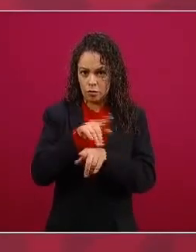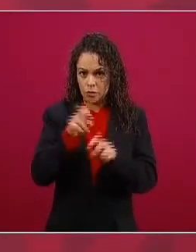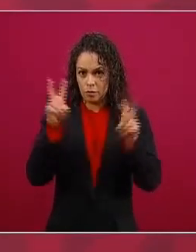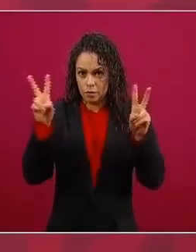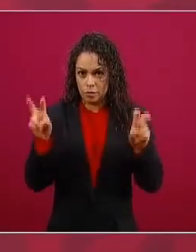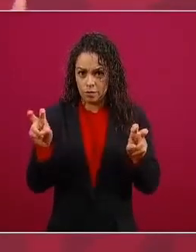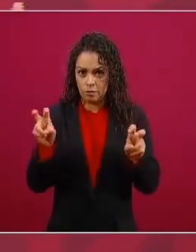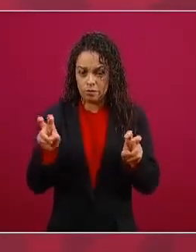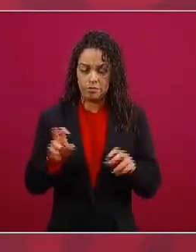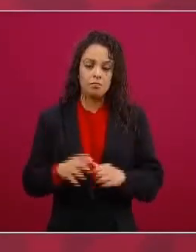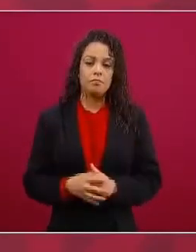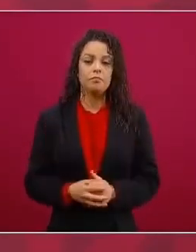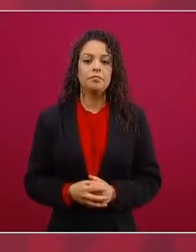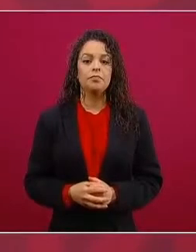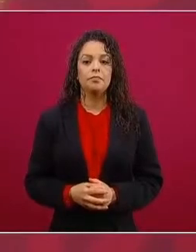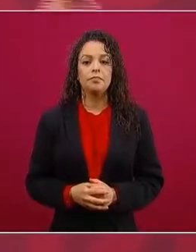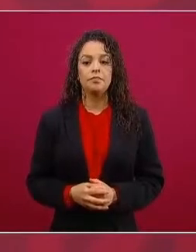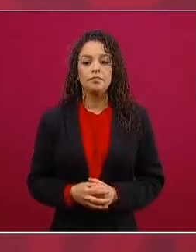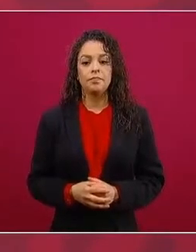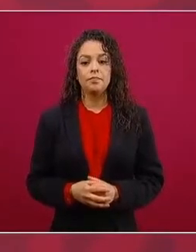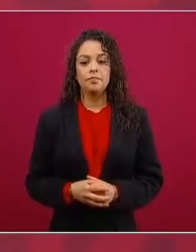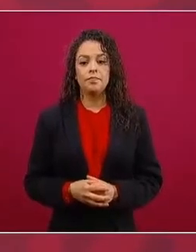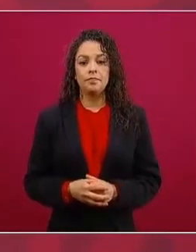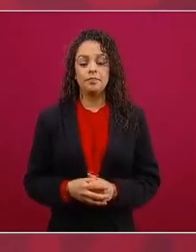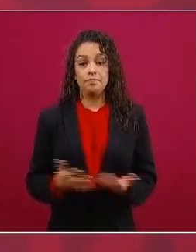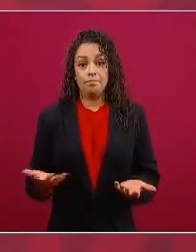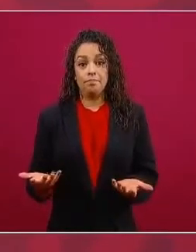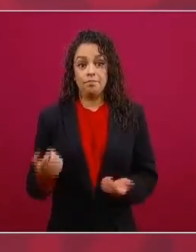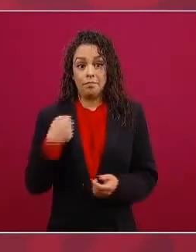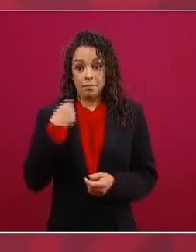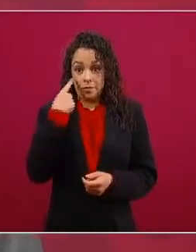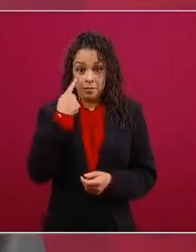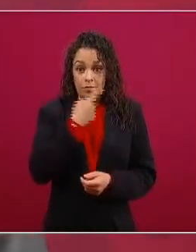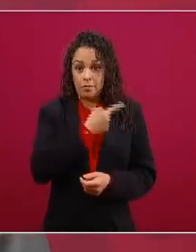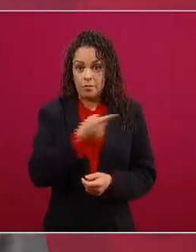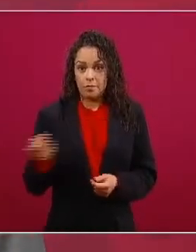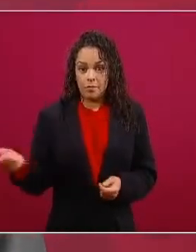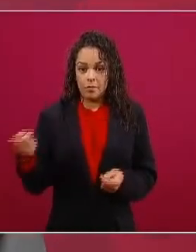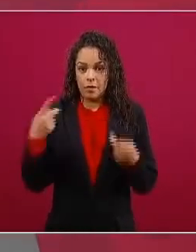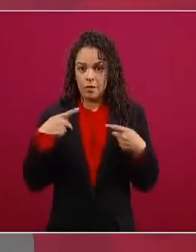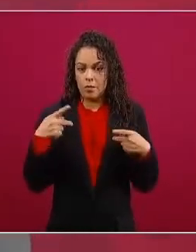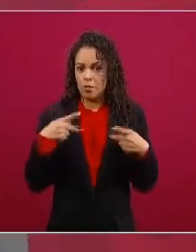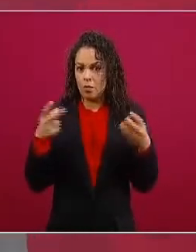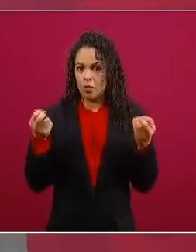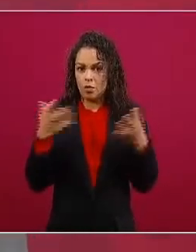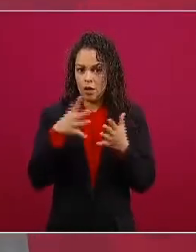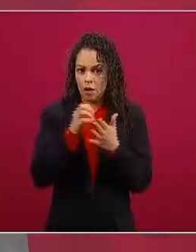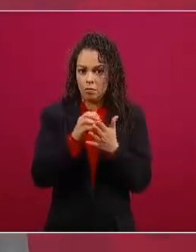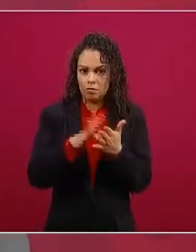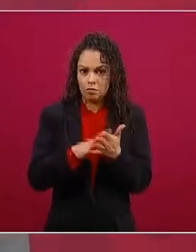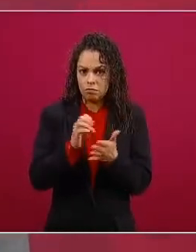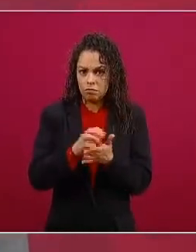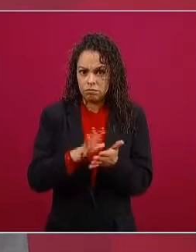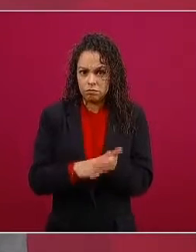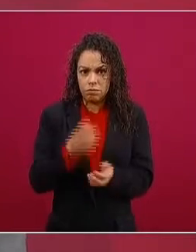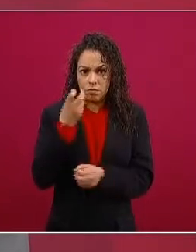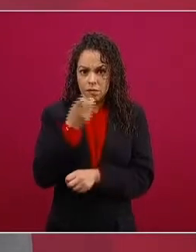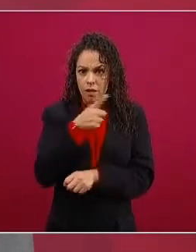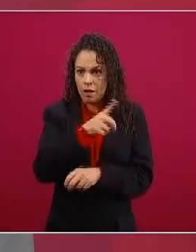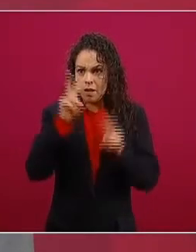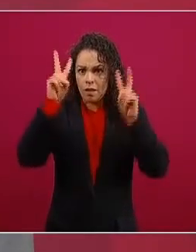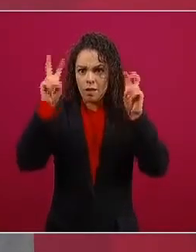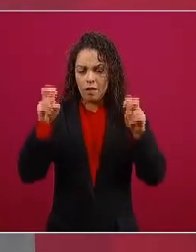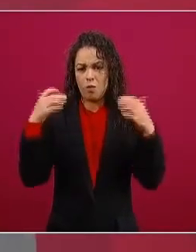cuando uno ve que el tema no se trata y es un asunto de fondo